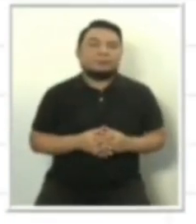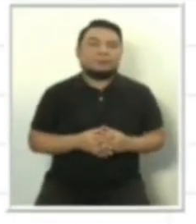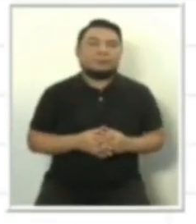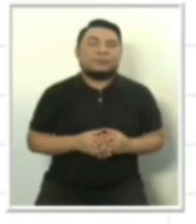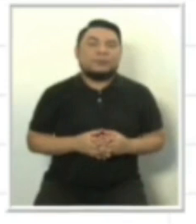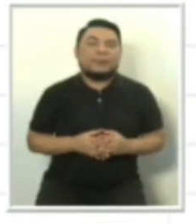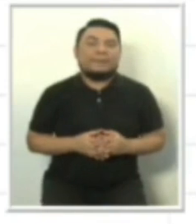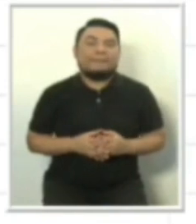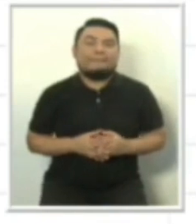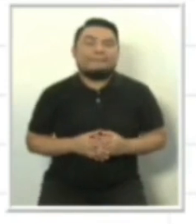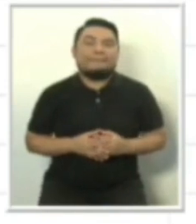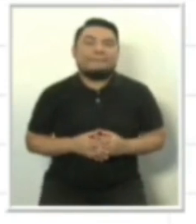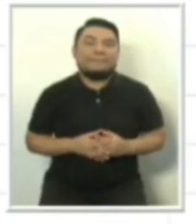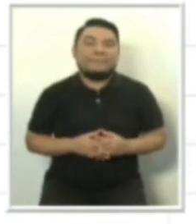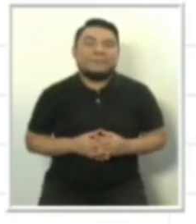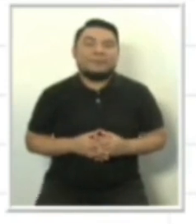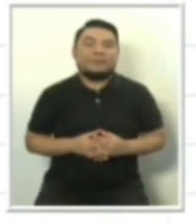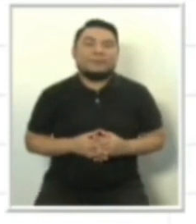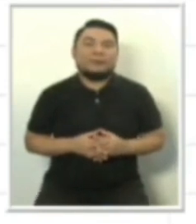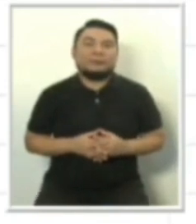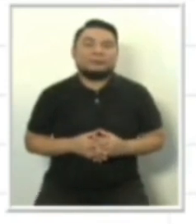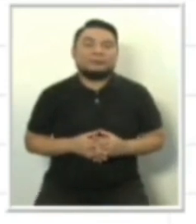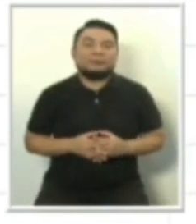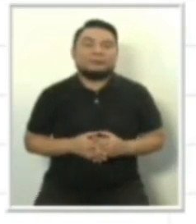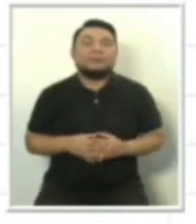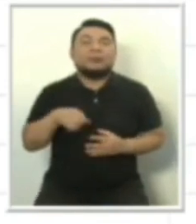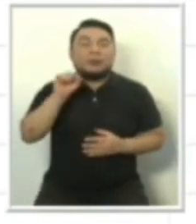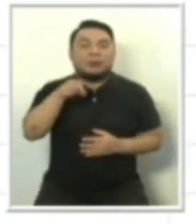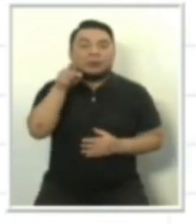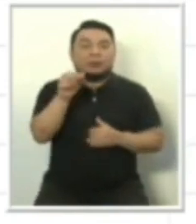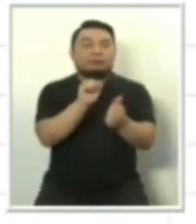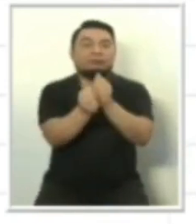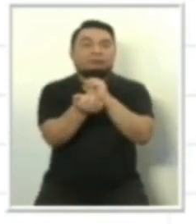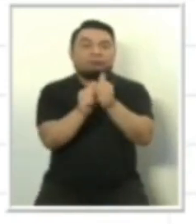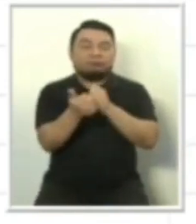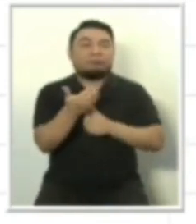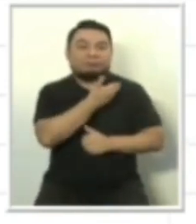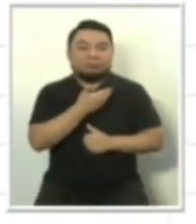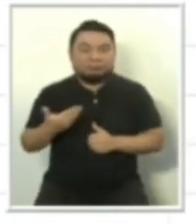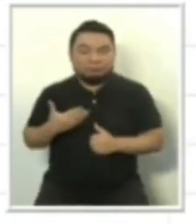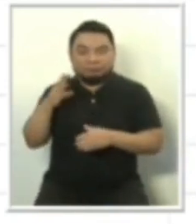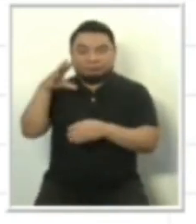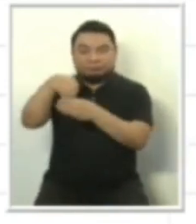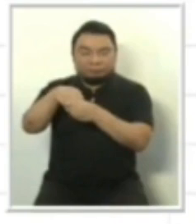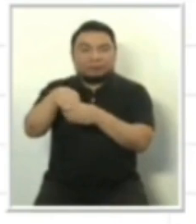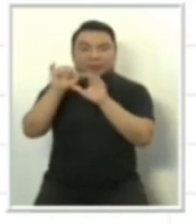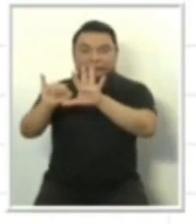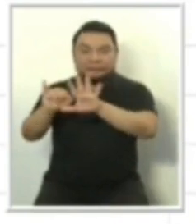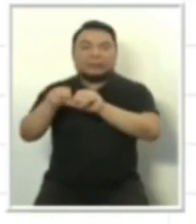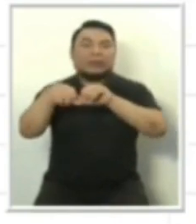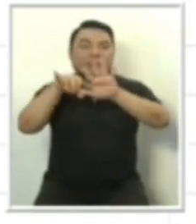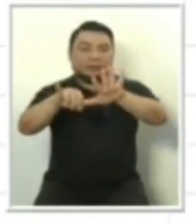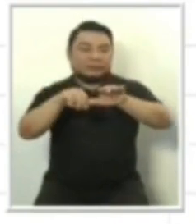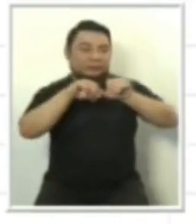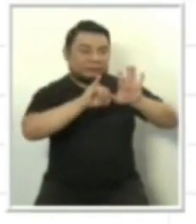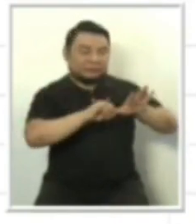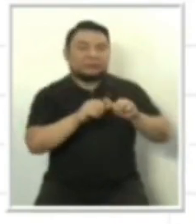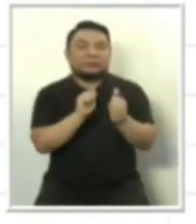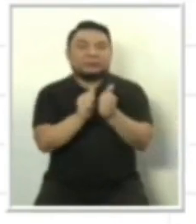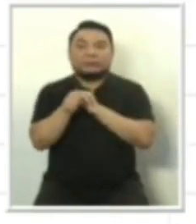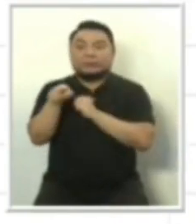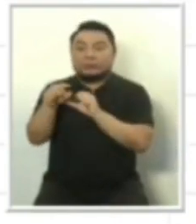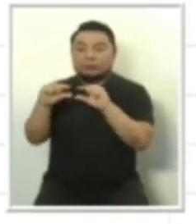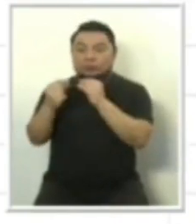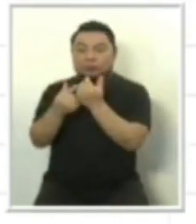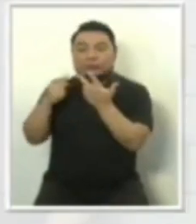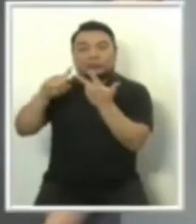Partido Democrático, Somos Perú y Renovación Popular. Estos son los candidatos que participan en los debates presidenciales del treinta y